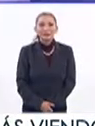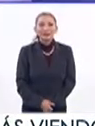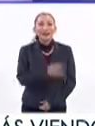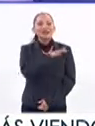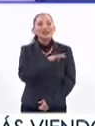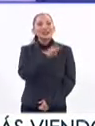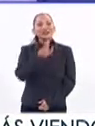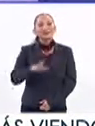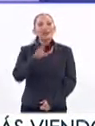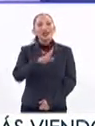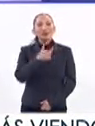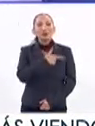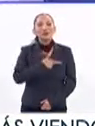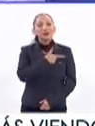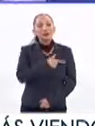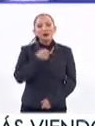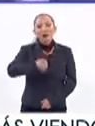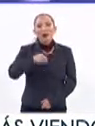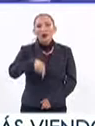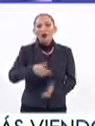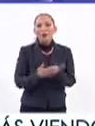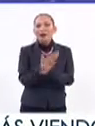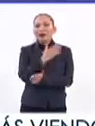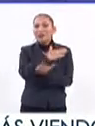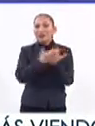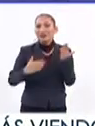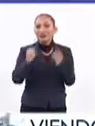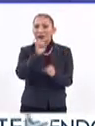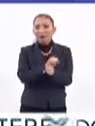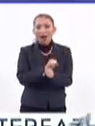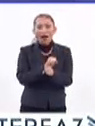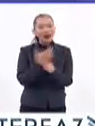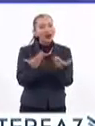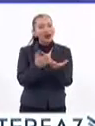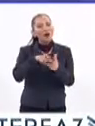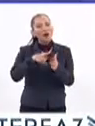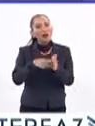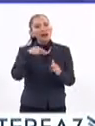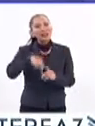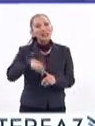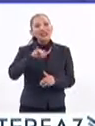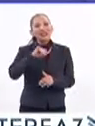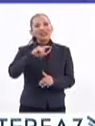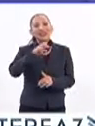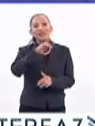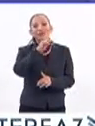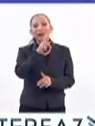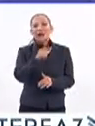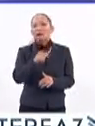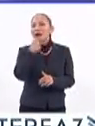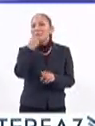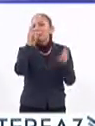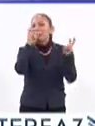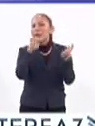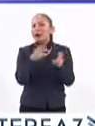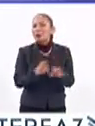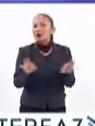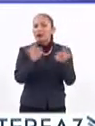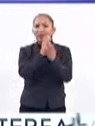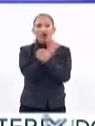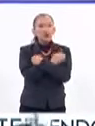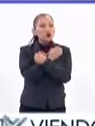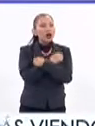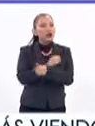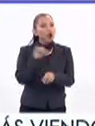¡Feliz miércoles! Es un placer saludarlos esta mañana de mitad de semana en una emisión más de interfaz para tratar temas fundamentales de la